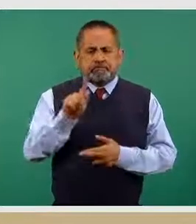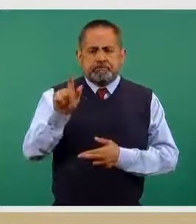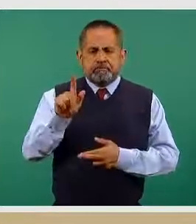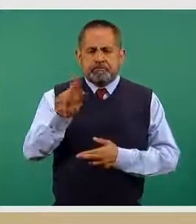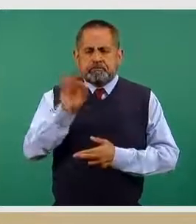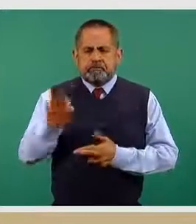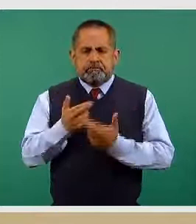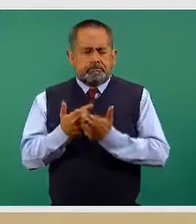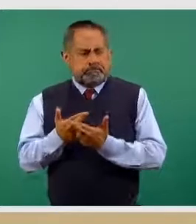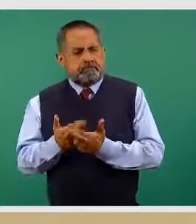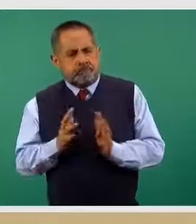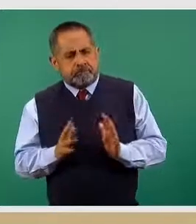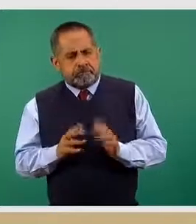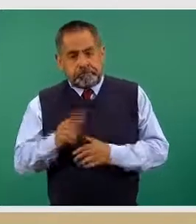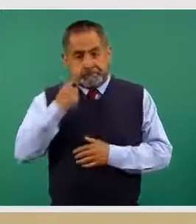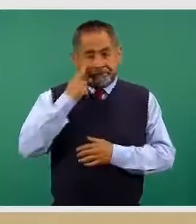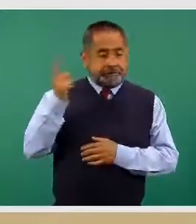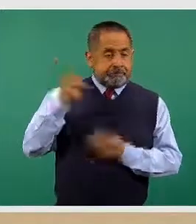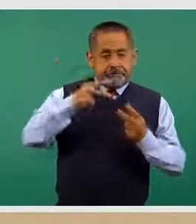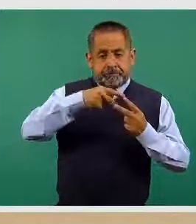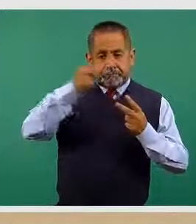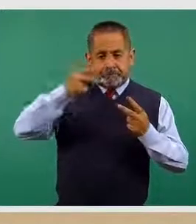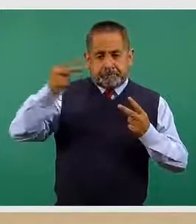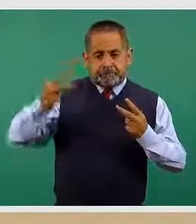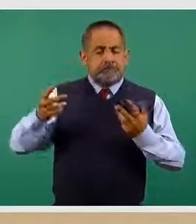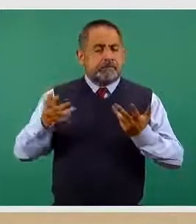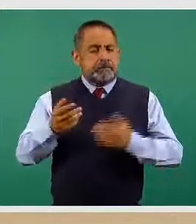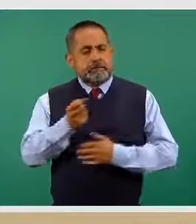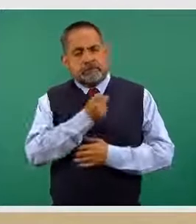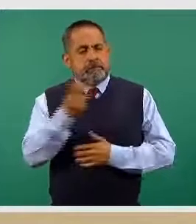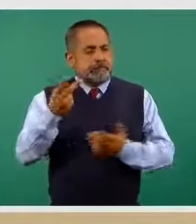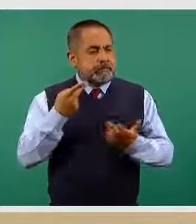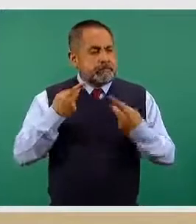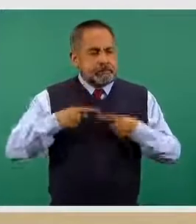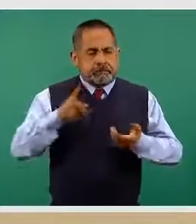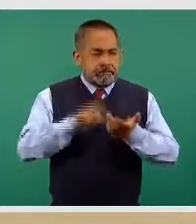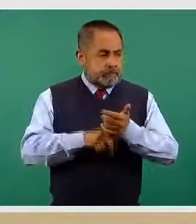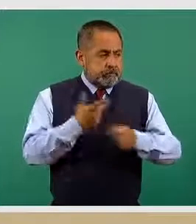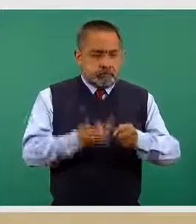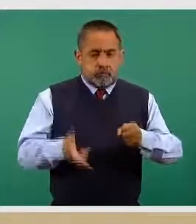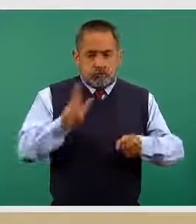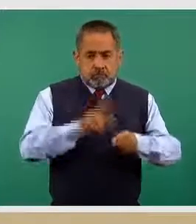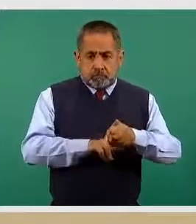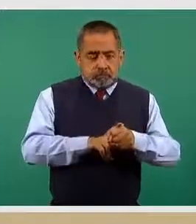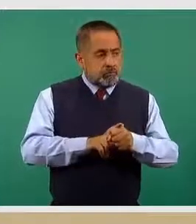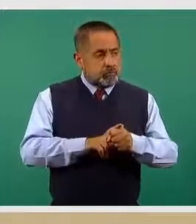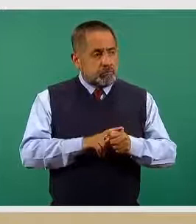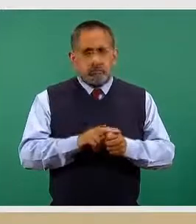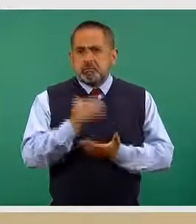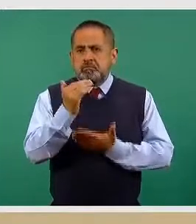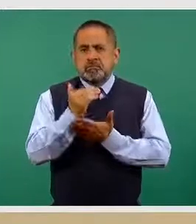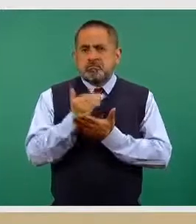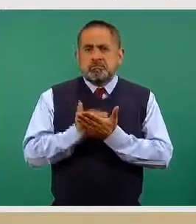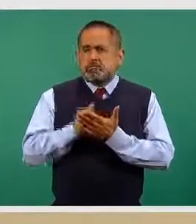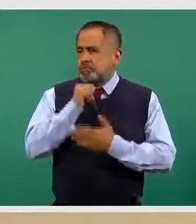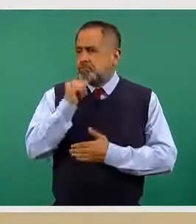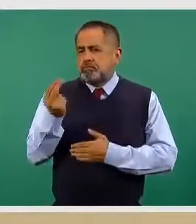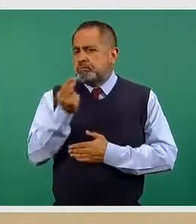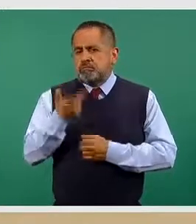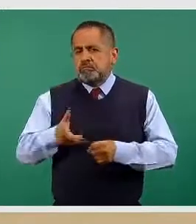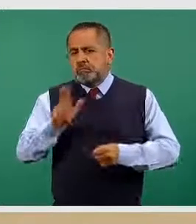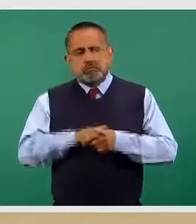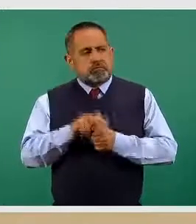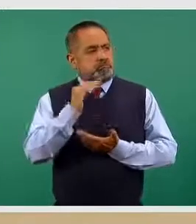observamos cómo la curva epidémica de personas hospitalizadas va descendiendo, al igual que la de personas